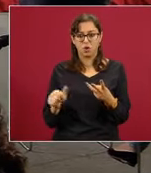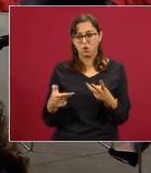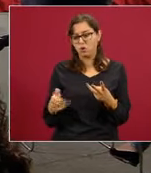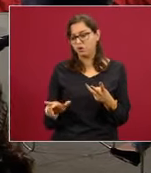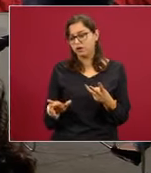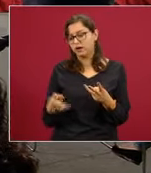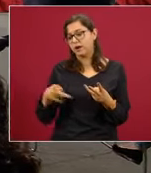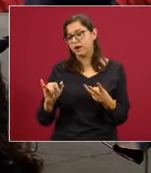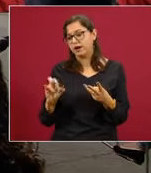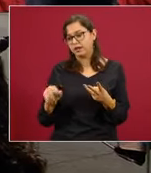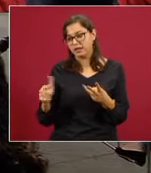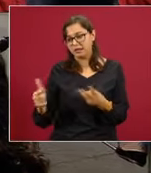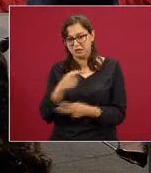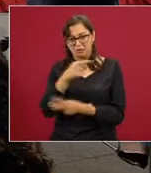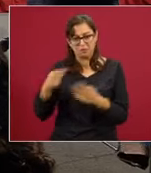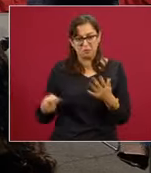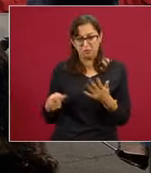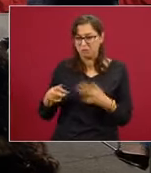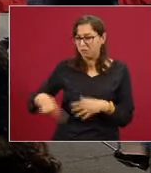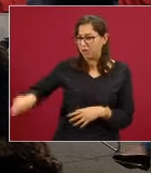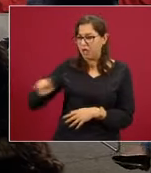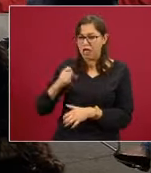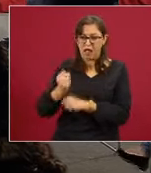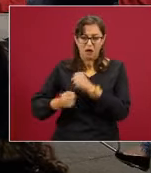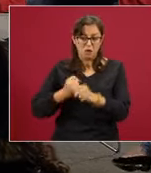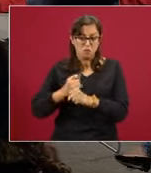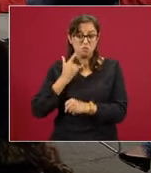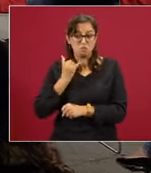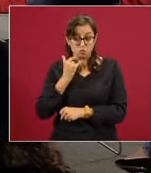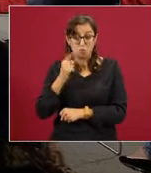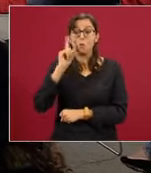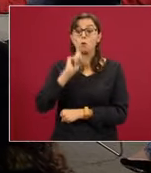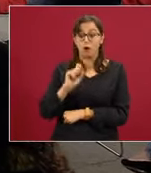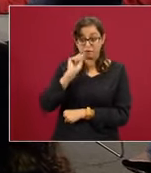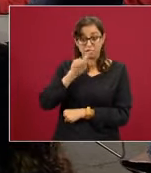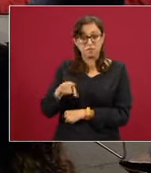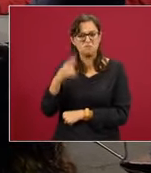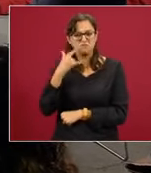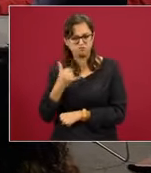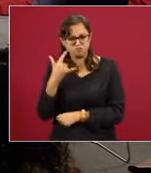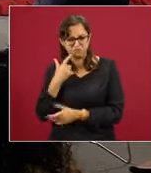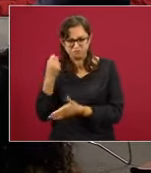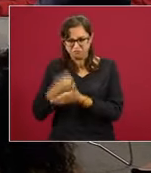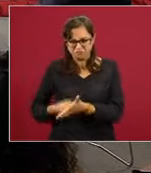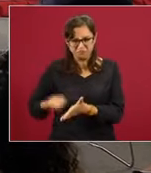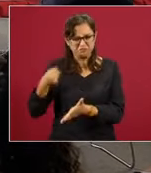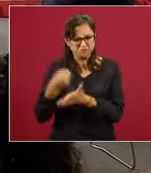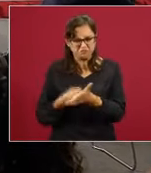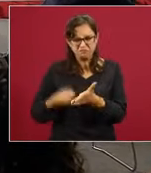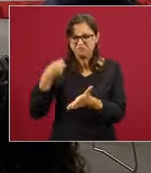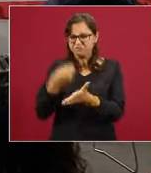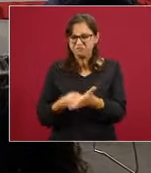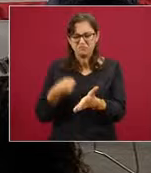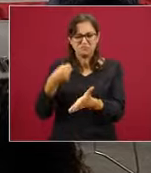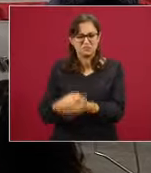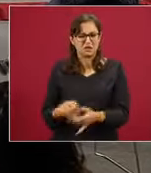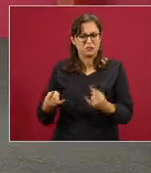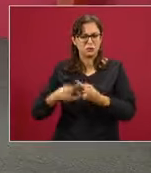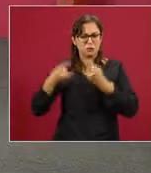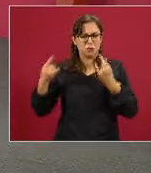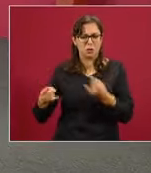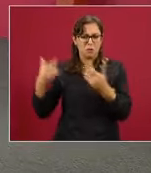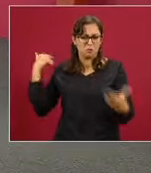y todos los luchadores y también muchas mujeres que han luchado por la